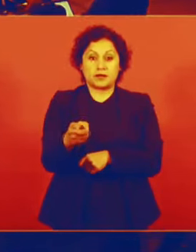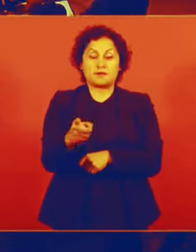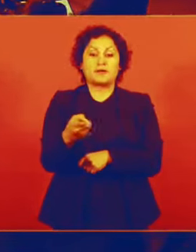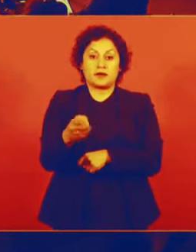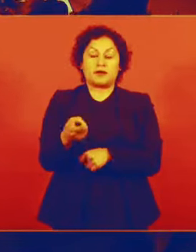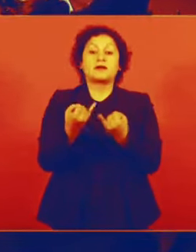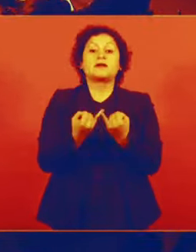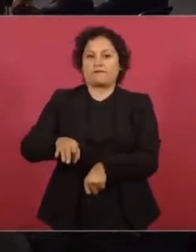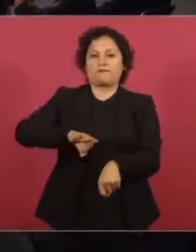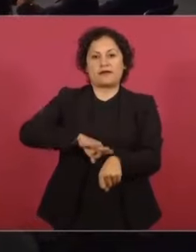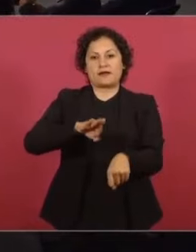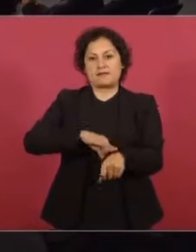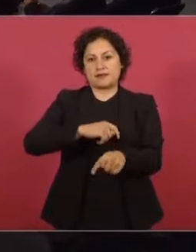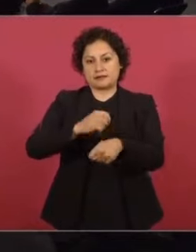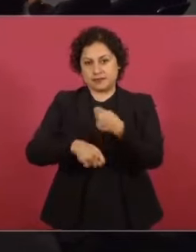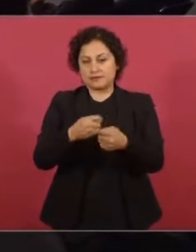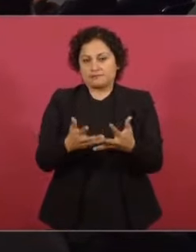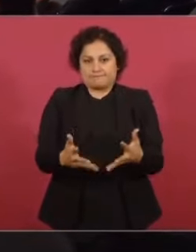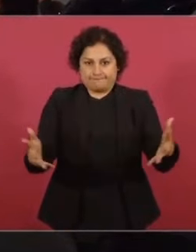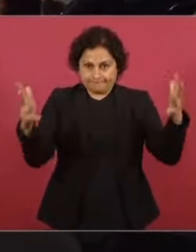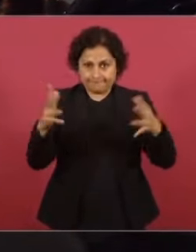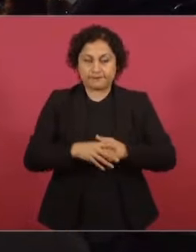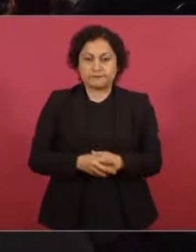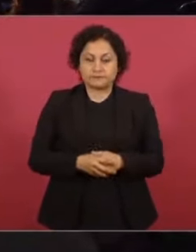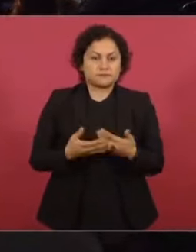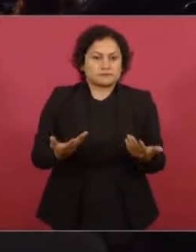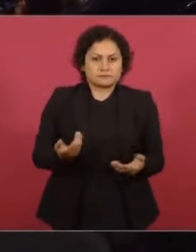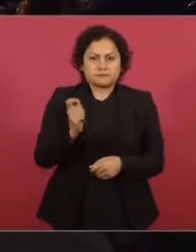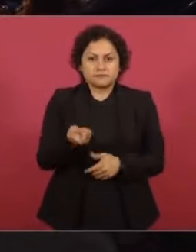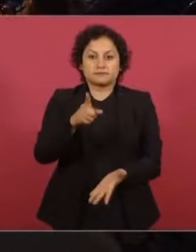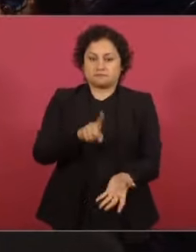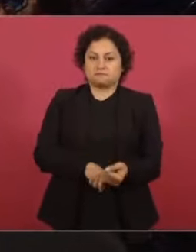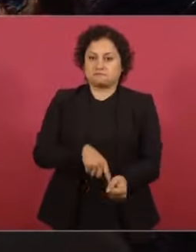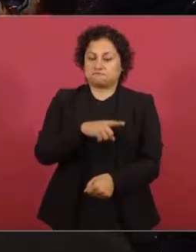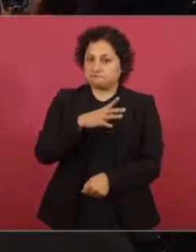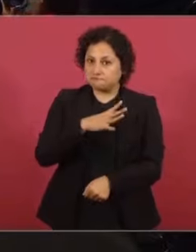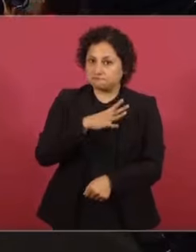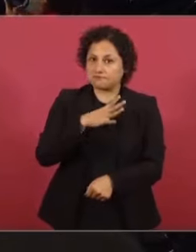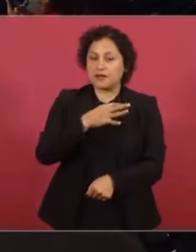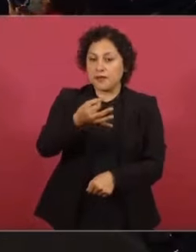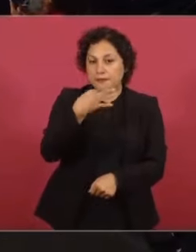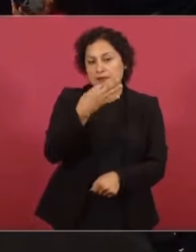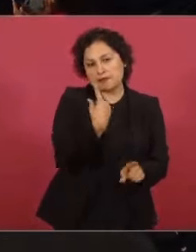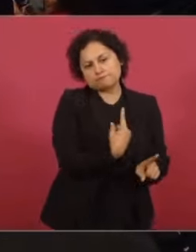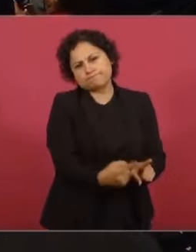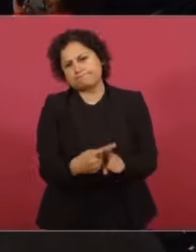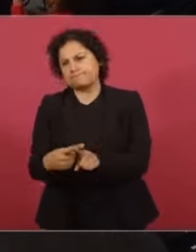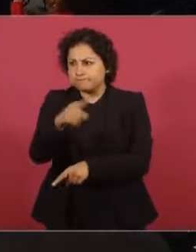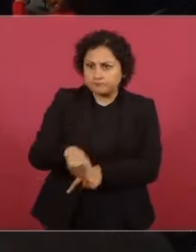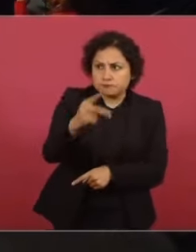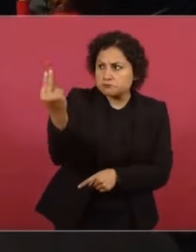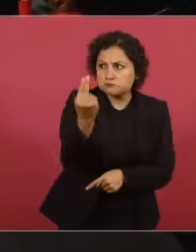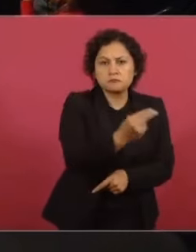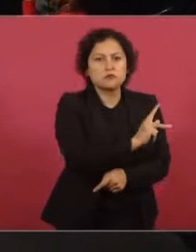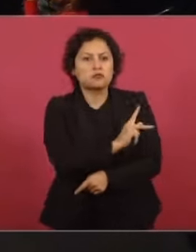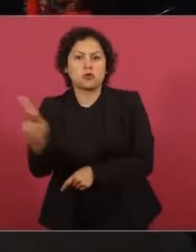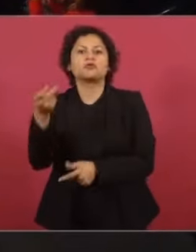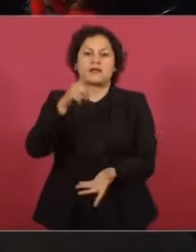la gran farmacia que va a contar con todos los medicamentos que se requieren, todos